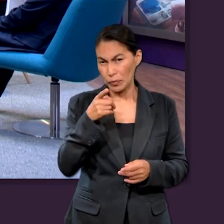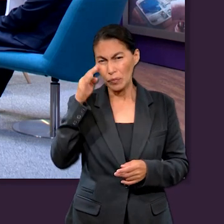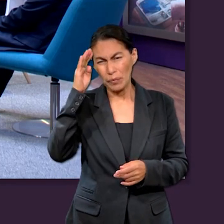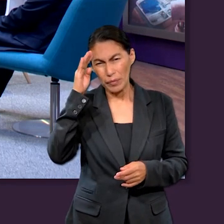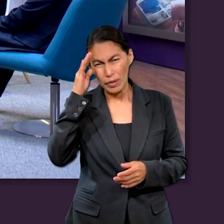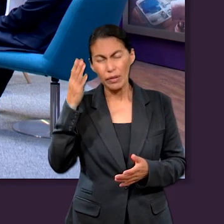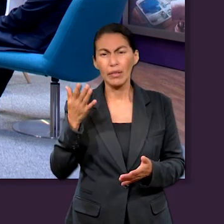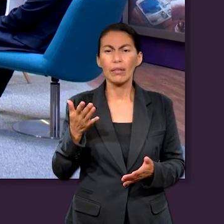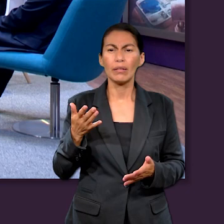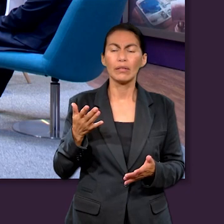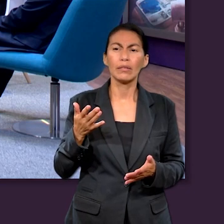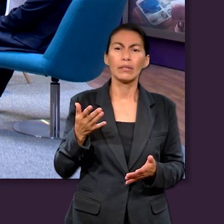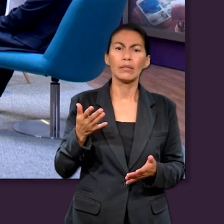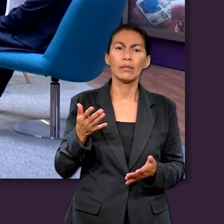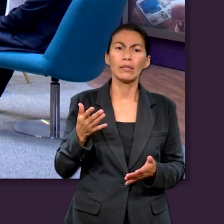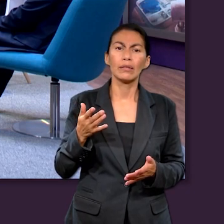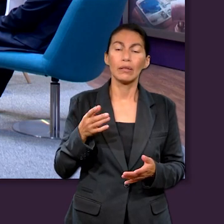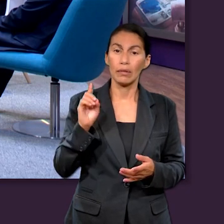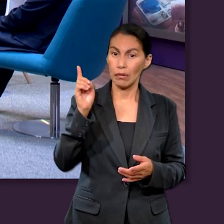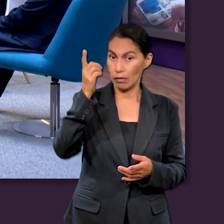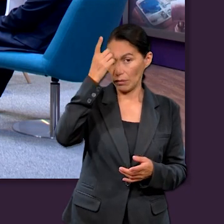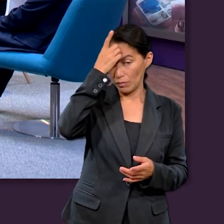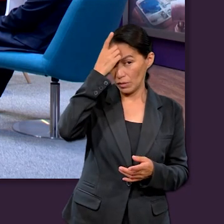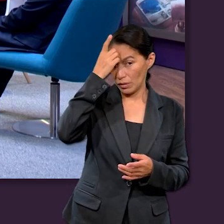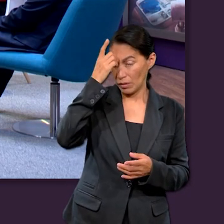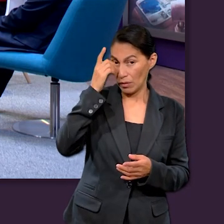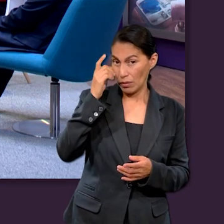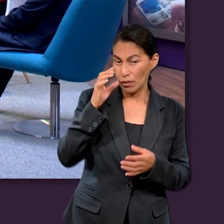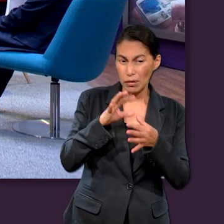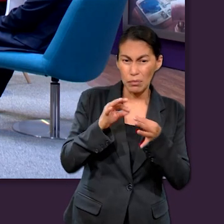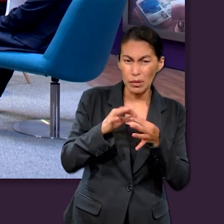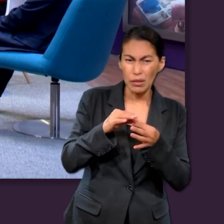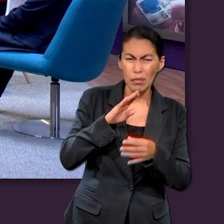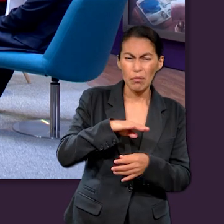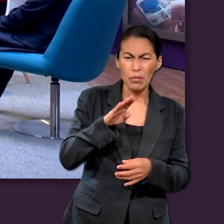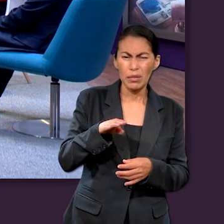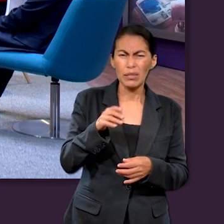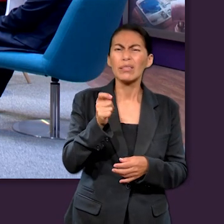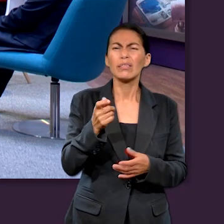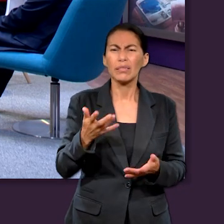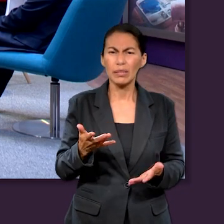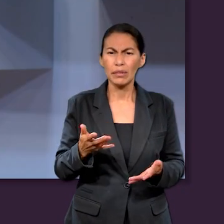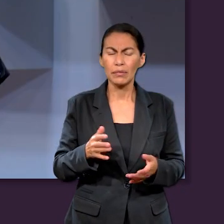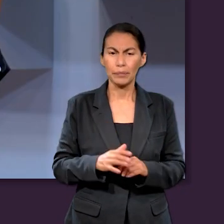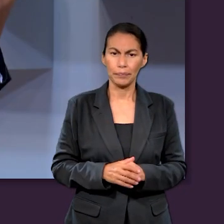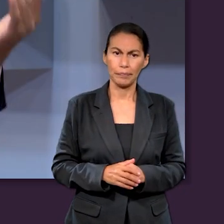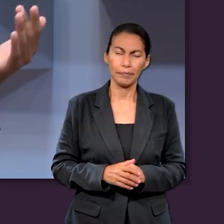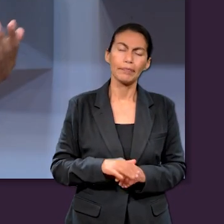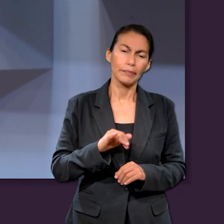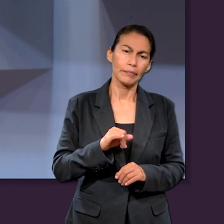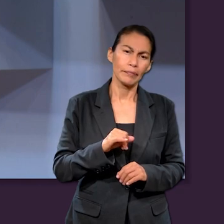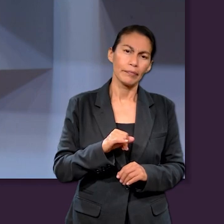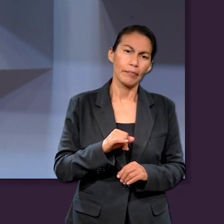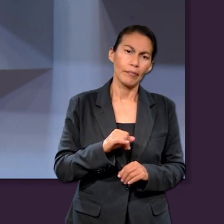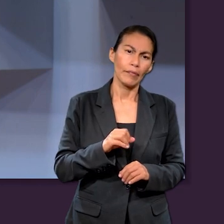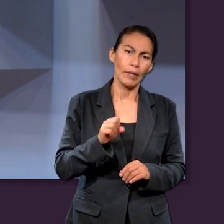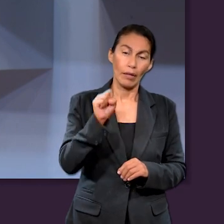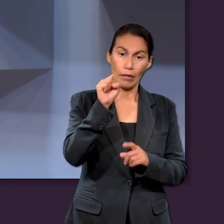es el salmista? Hablaba acerca del poder de Dios sobre la muerte.